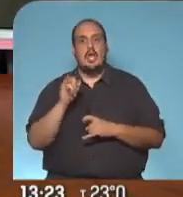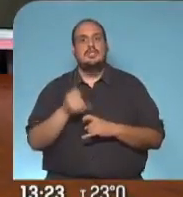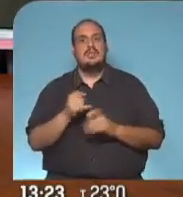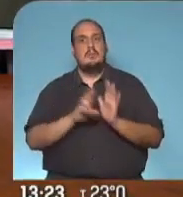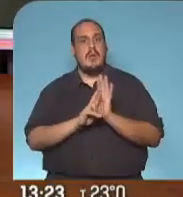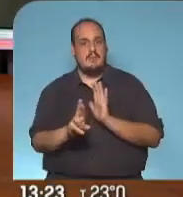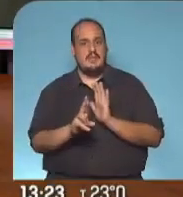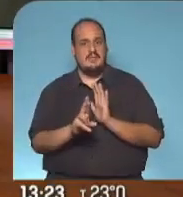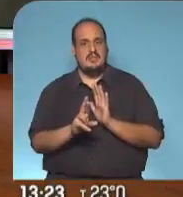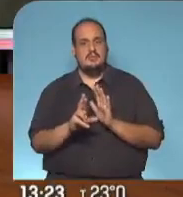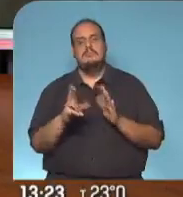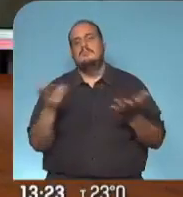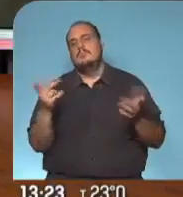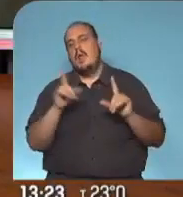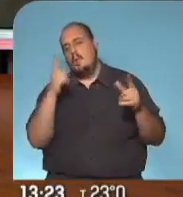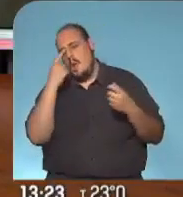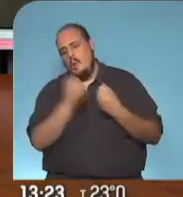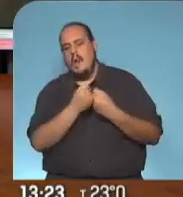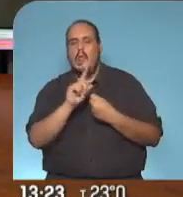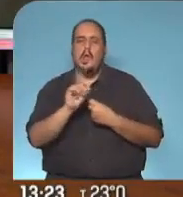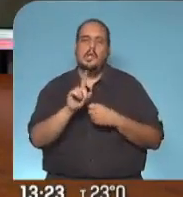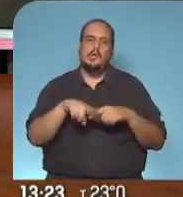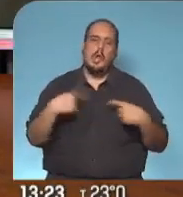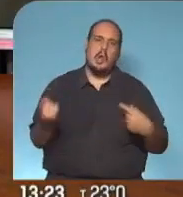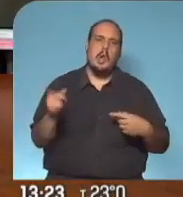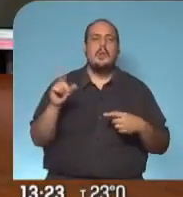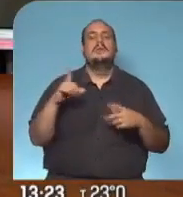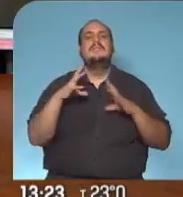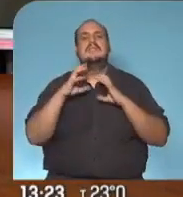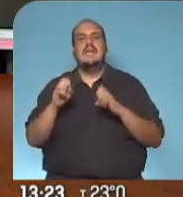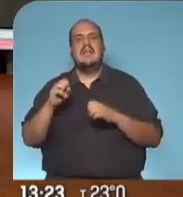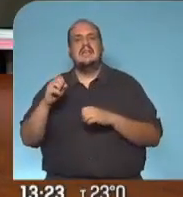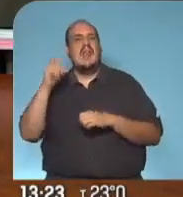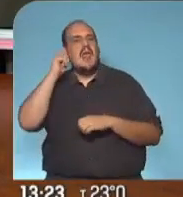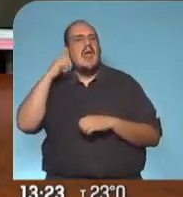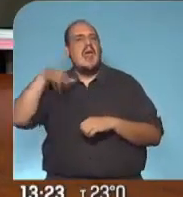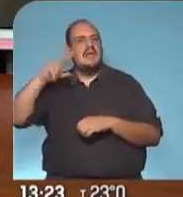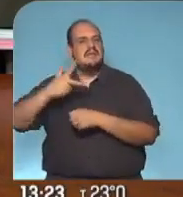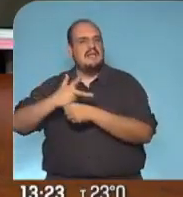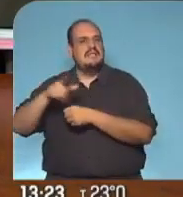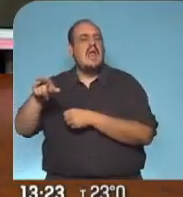más allá de los cuestionamientos que se han hecho por ejemplo desde la Secretaría de la Tercera Edad hacia la posibilidad de tenerlo a partir de...